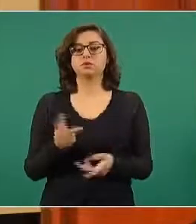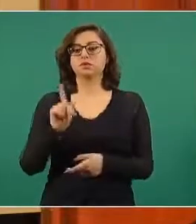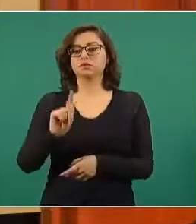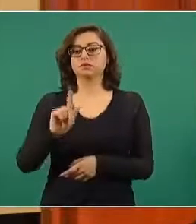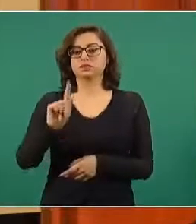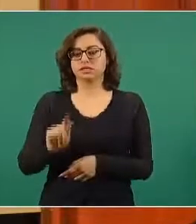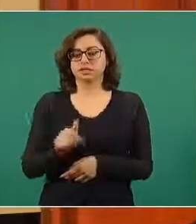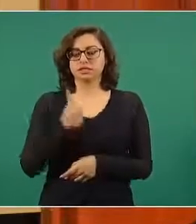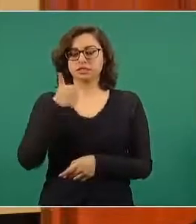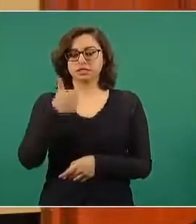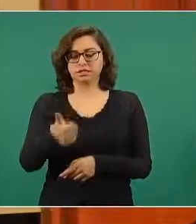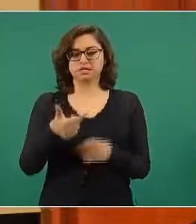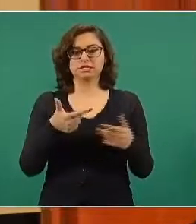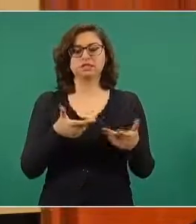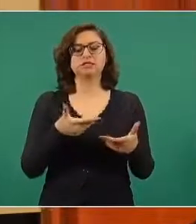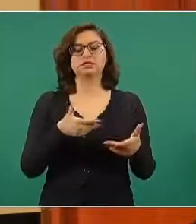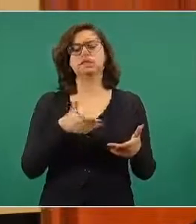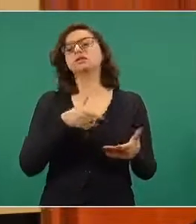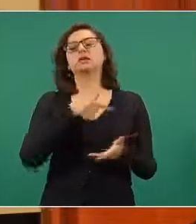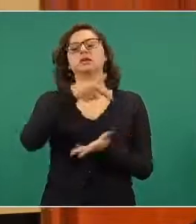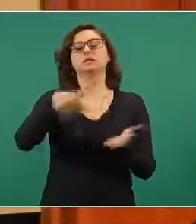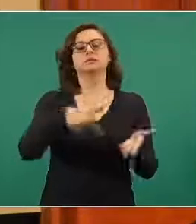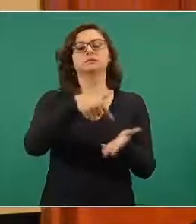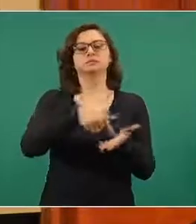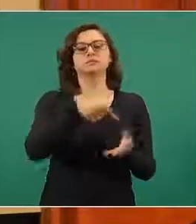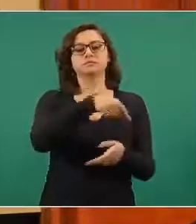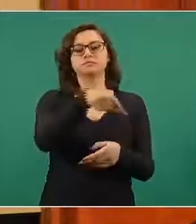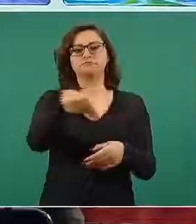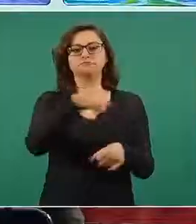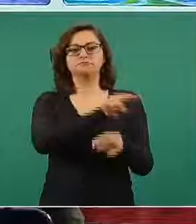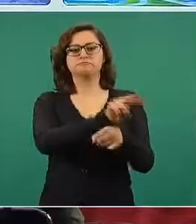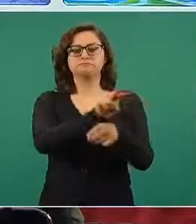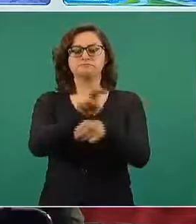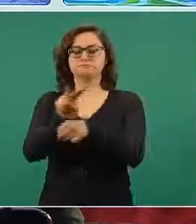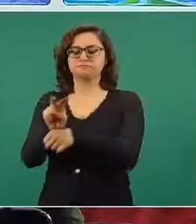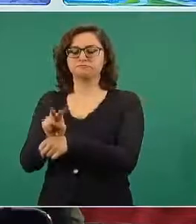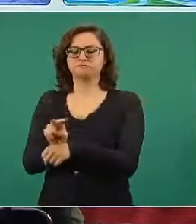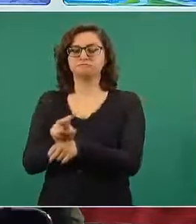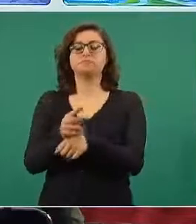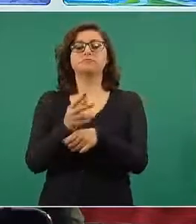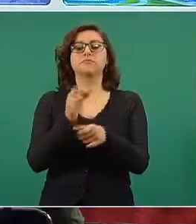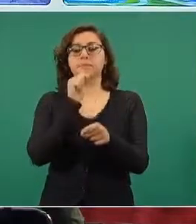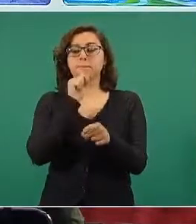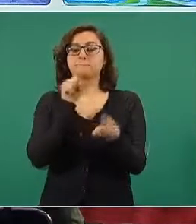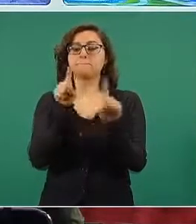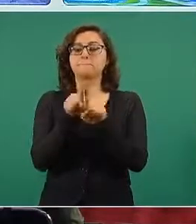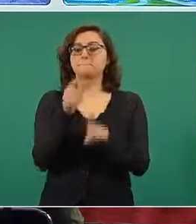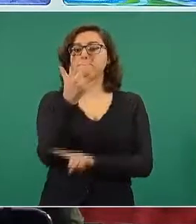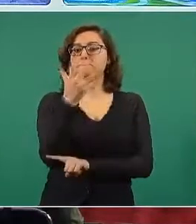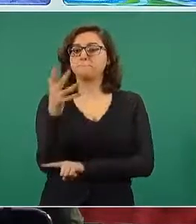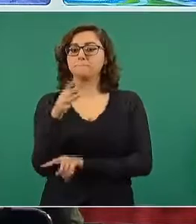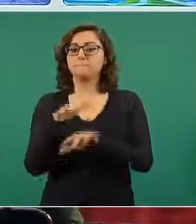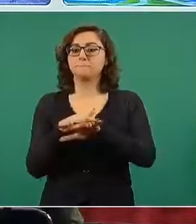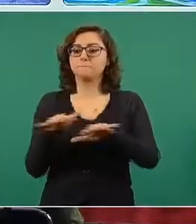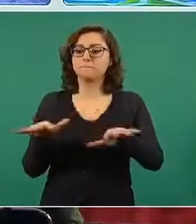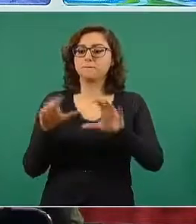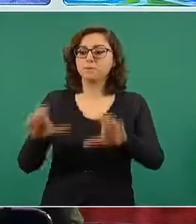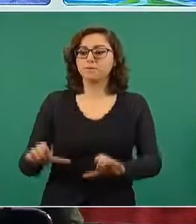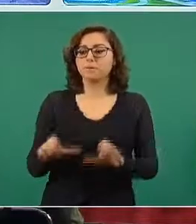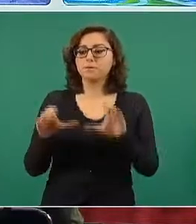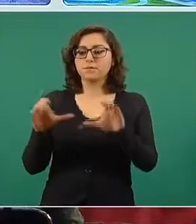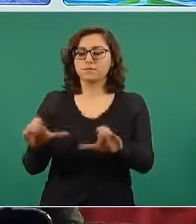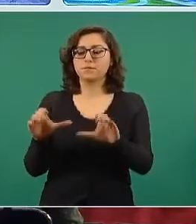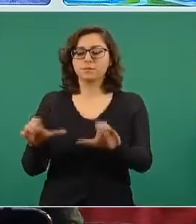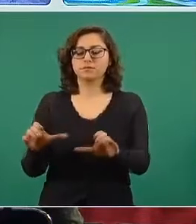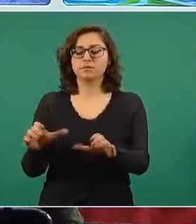estaciones navales avanzadas, también para contribuir a la vigilancia de áreas naturales protegidas y a la conservación del medio ambiente